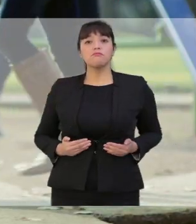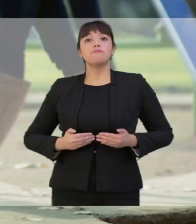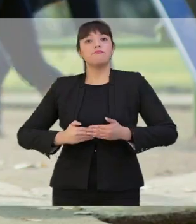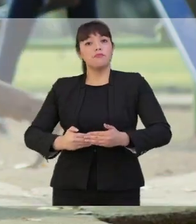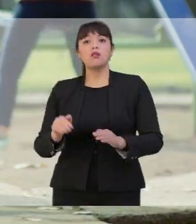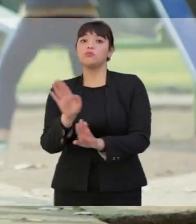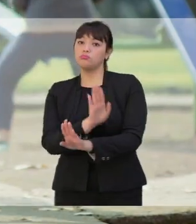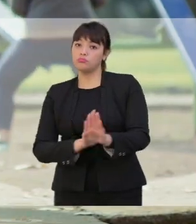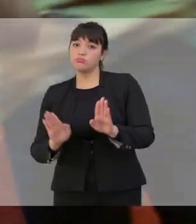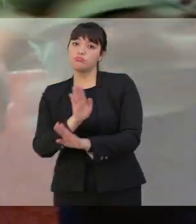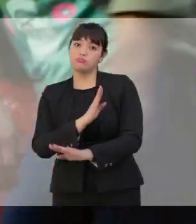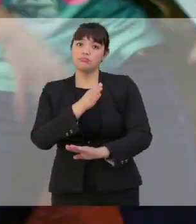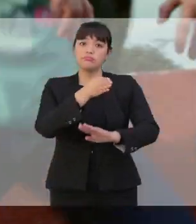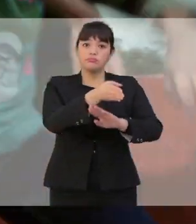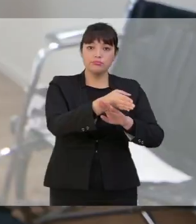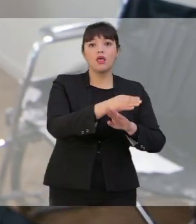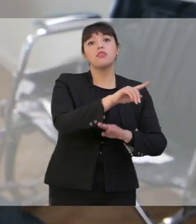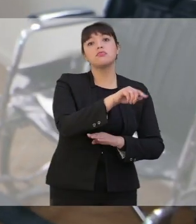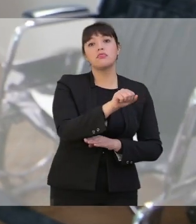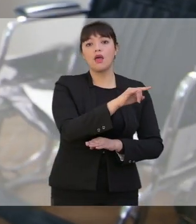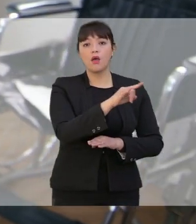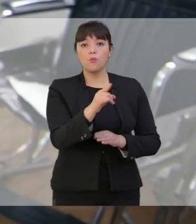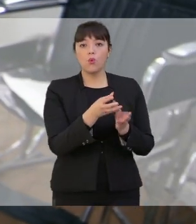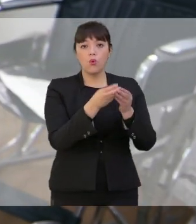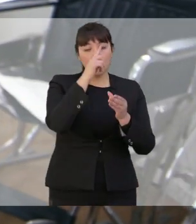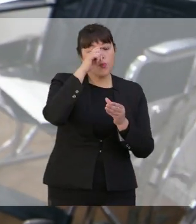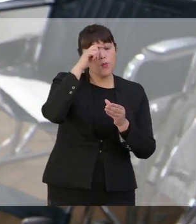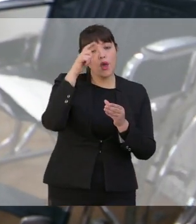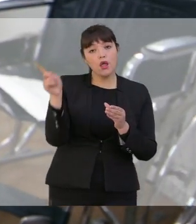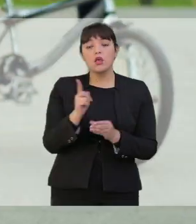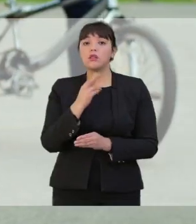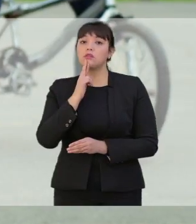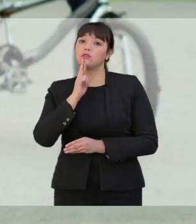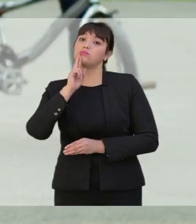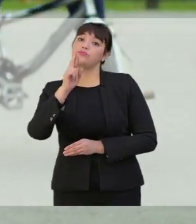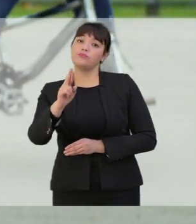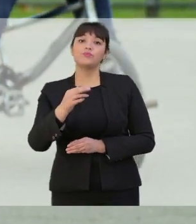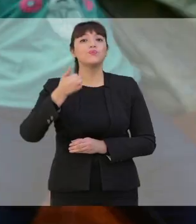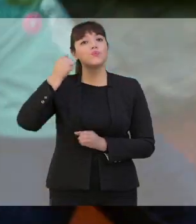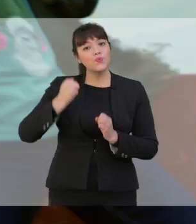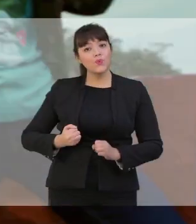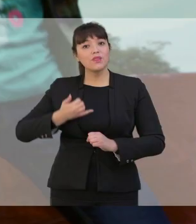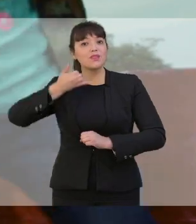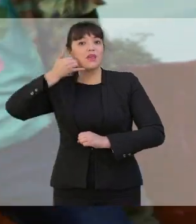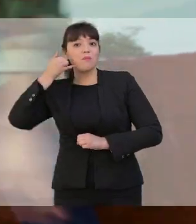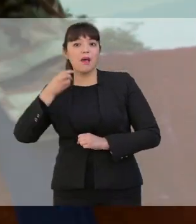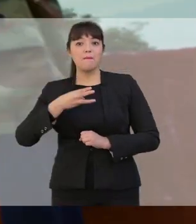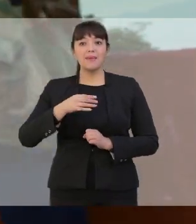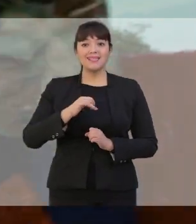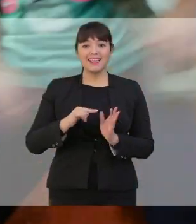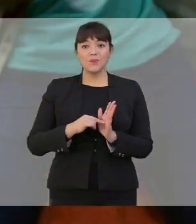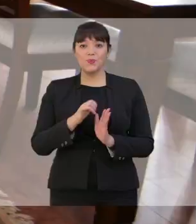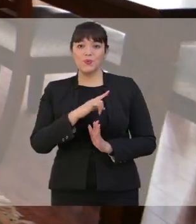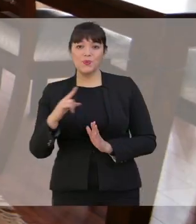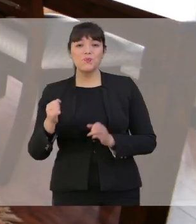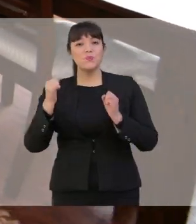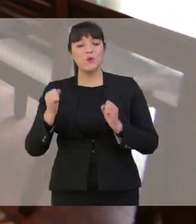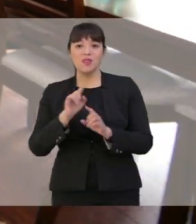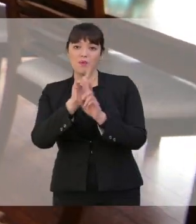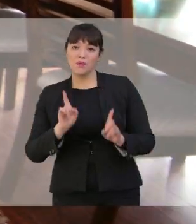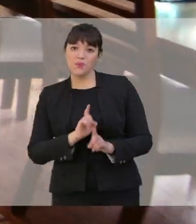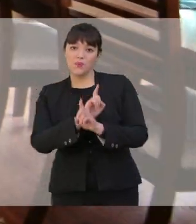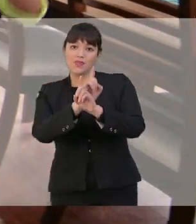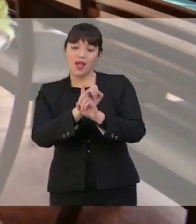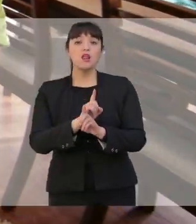embarazada, ten cuidado. Con síntomas así, consultorio o el sapo. Buen salud, responde, puedes llamar y en minsal.cl